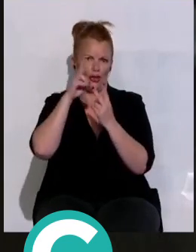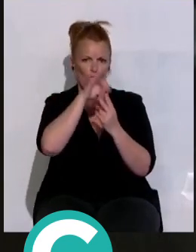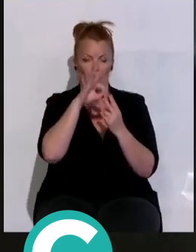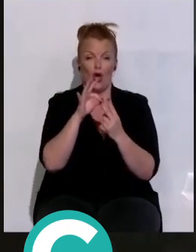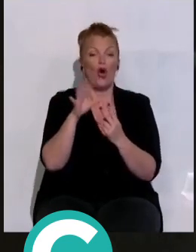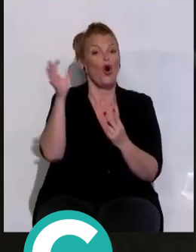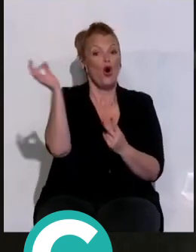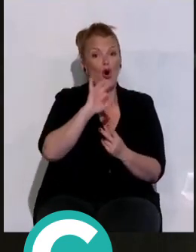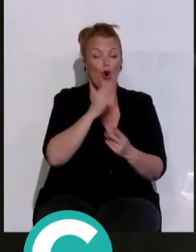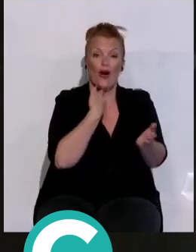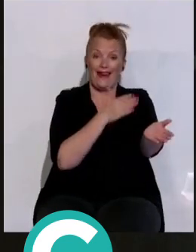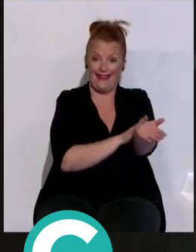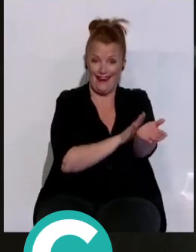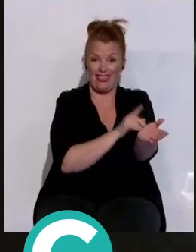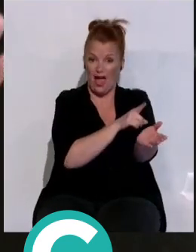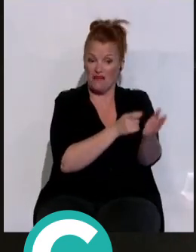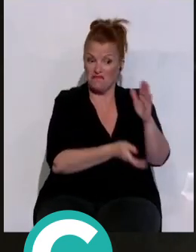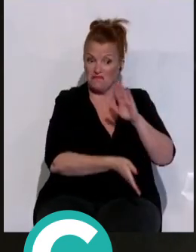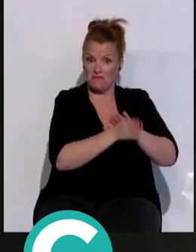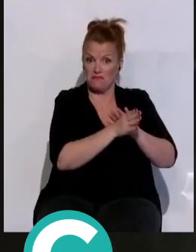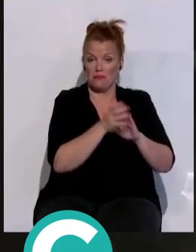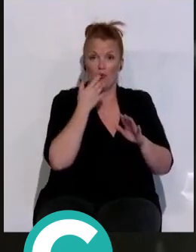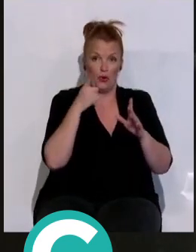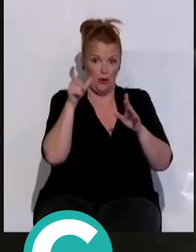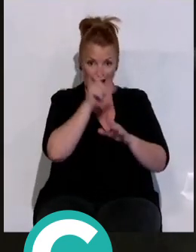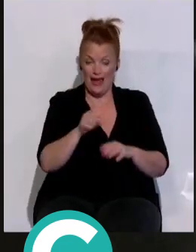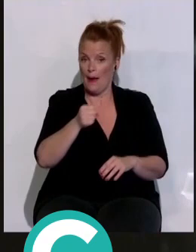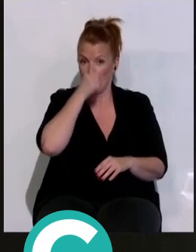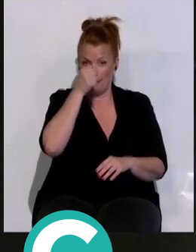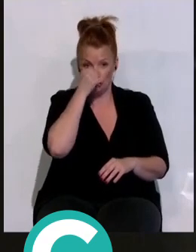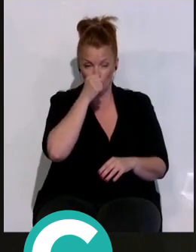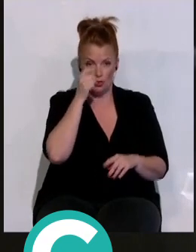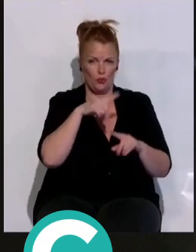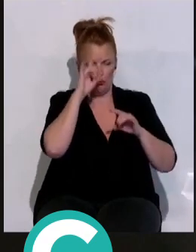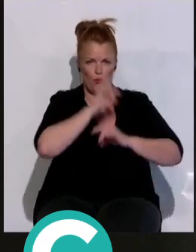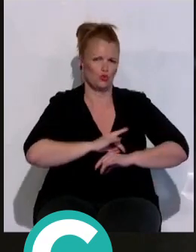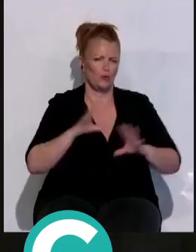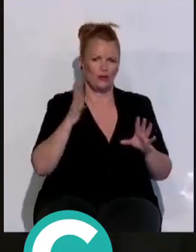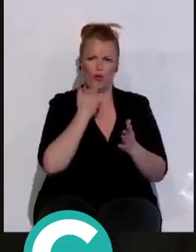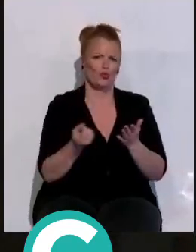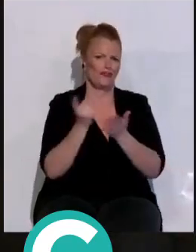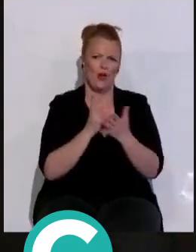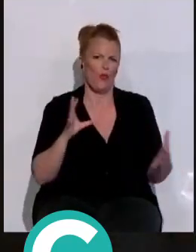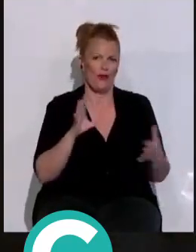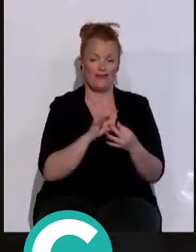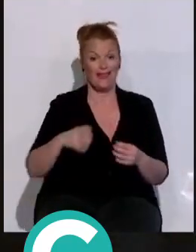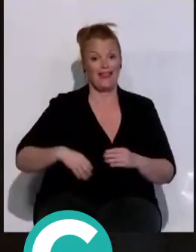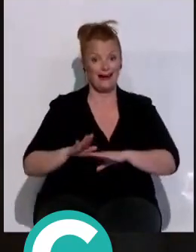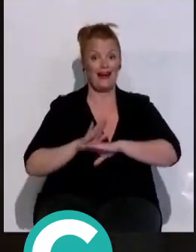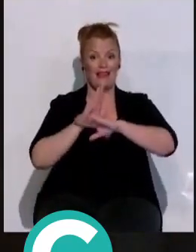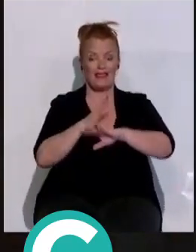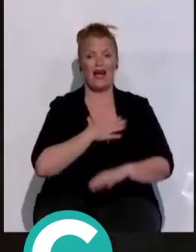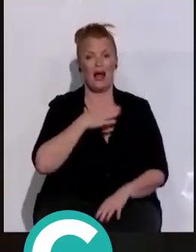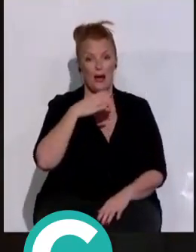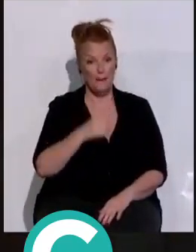la izquierda que ha gobernado, porque nadie lo dude, el PSOE por supuesto que volverá a unirse. El candidato alcalde del